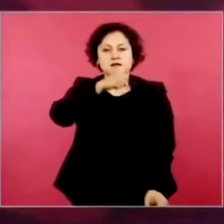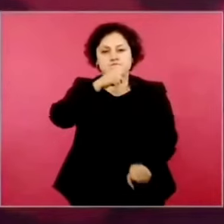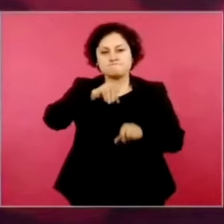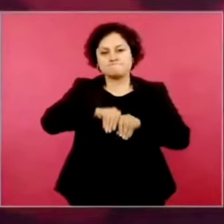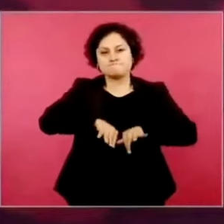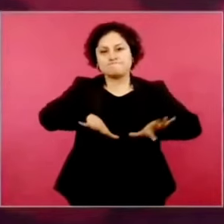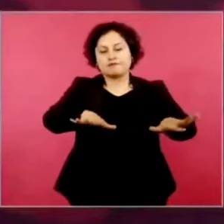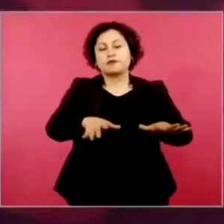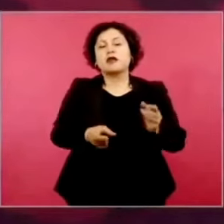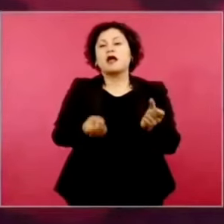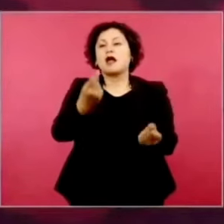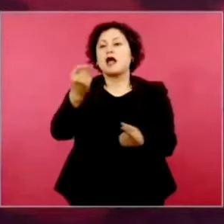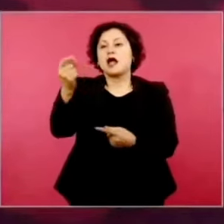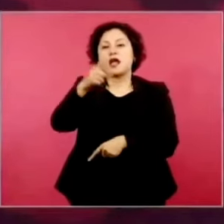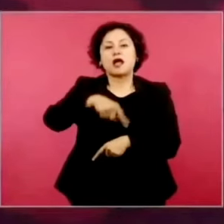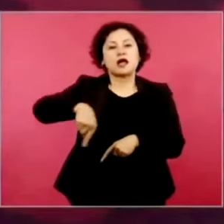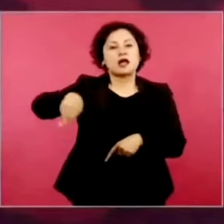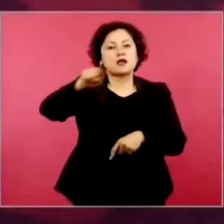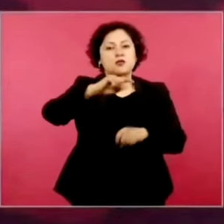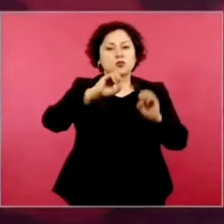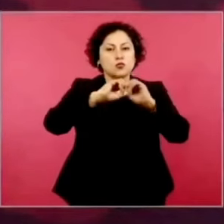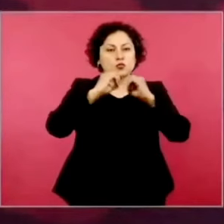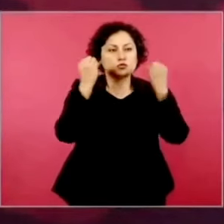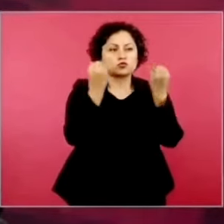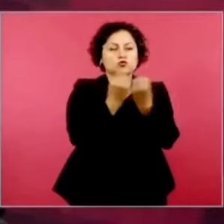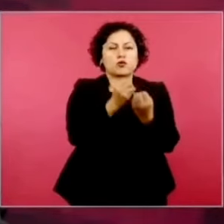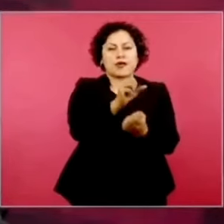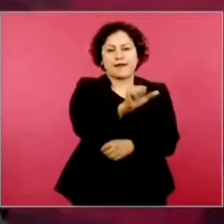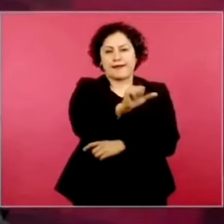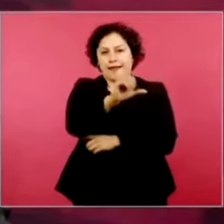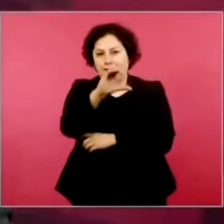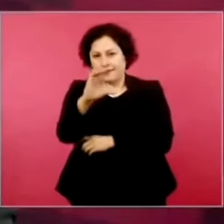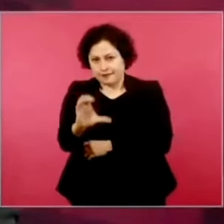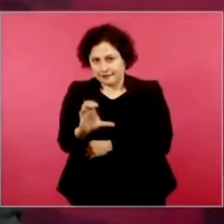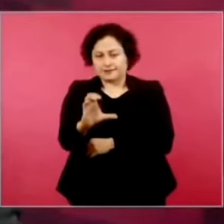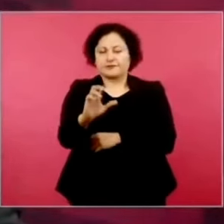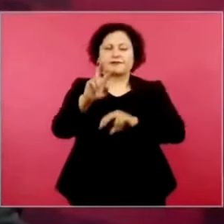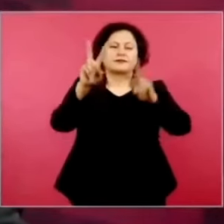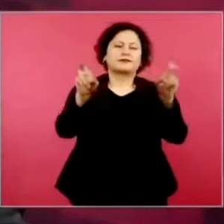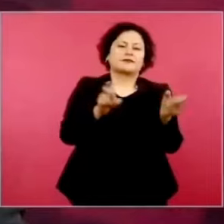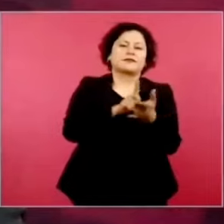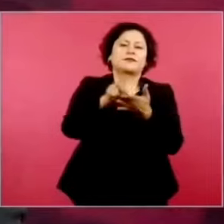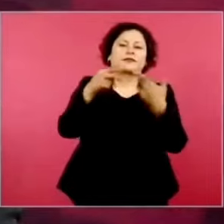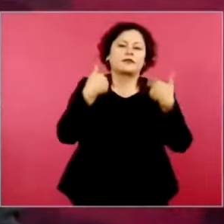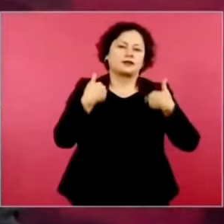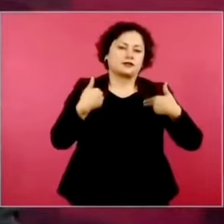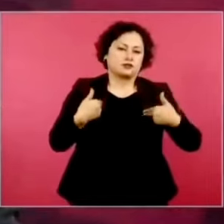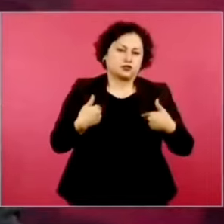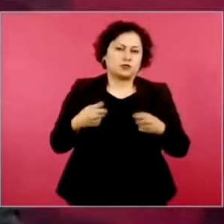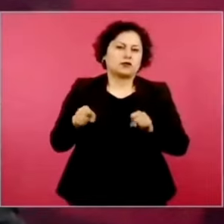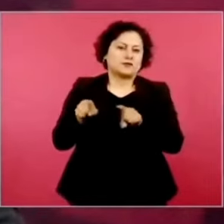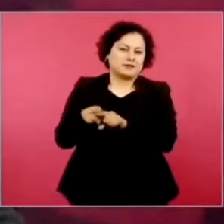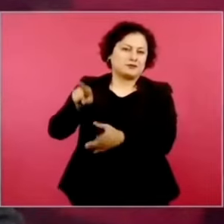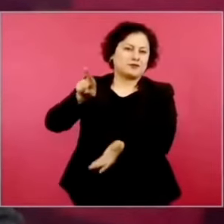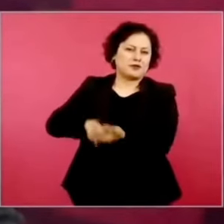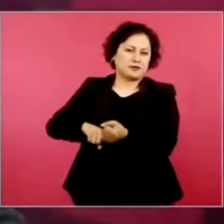de derechos humanos, de Chiapas.